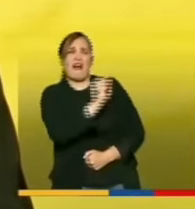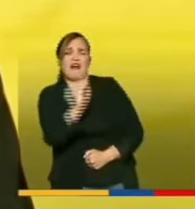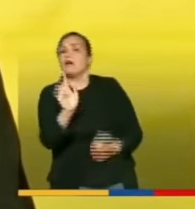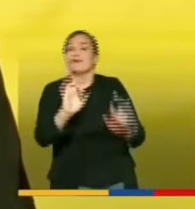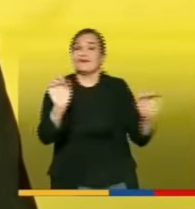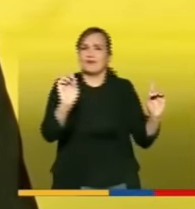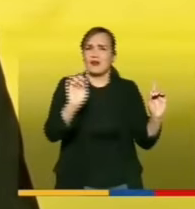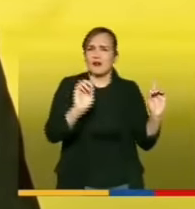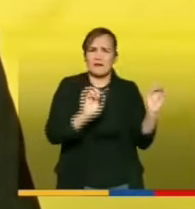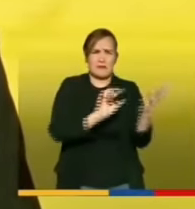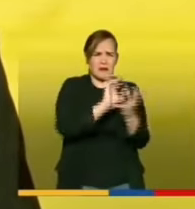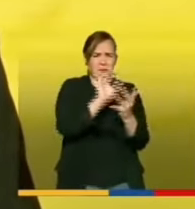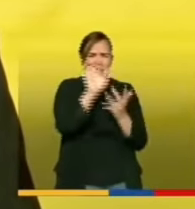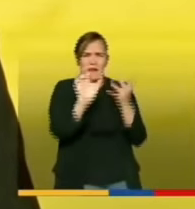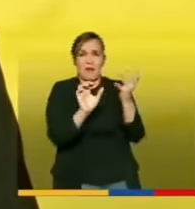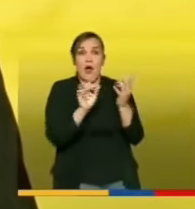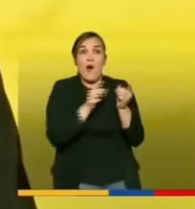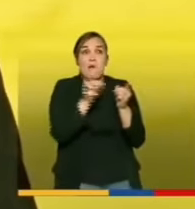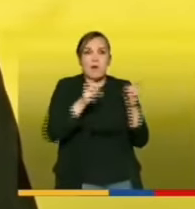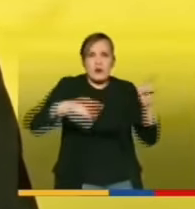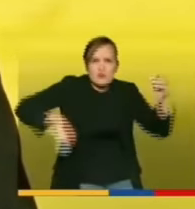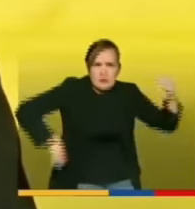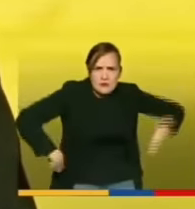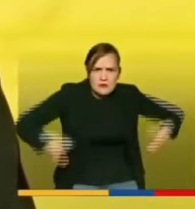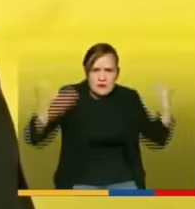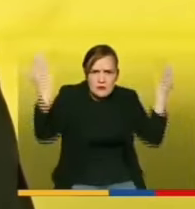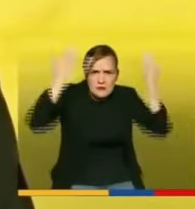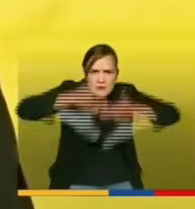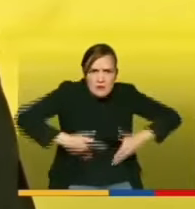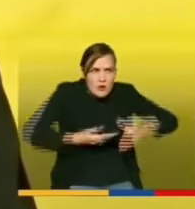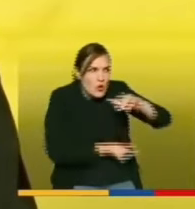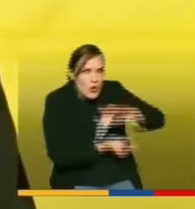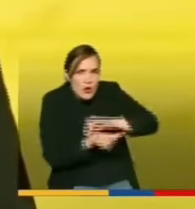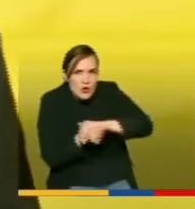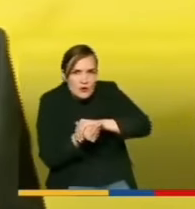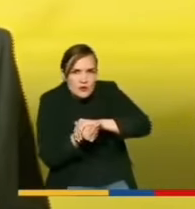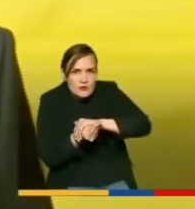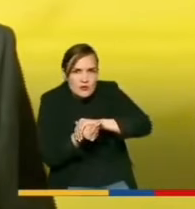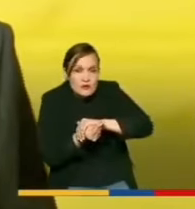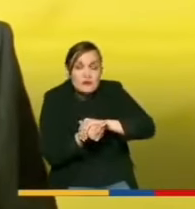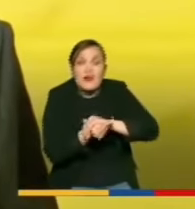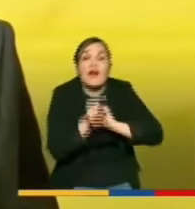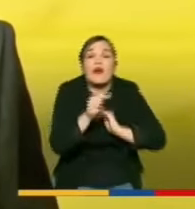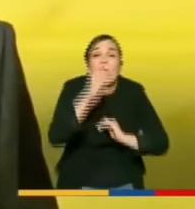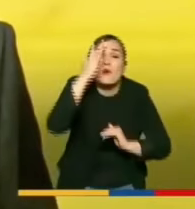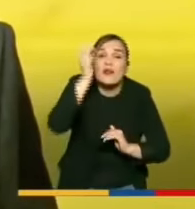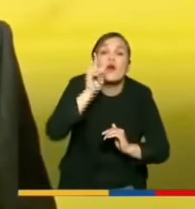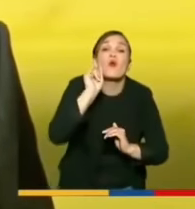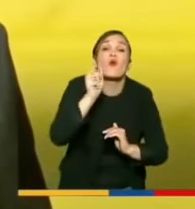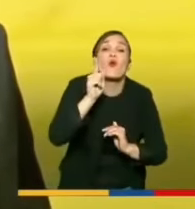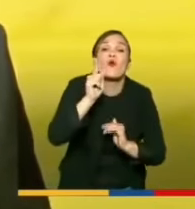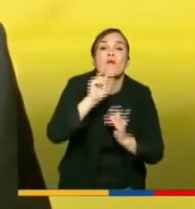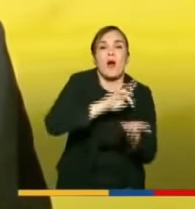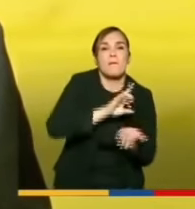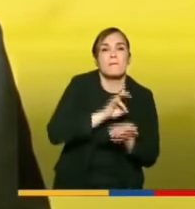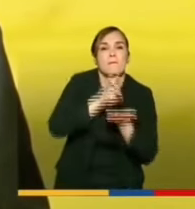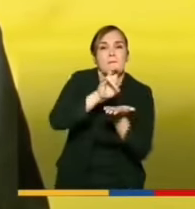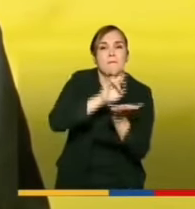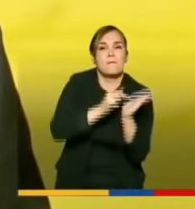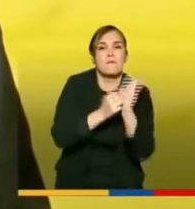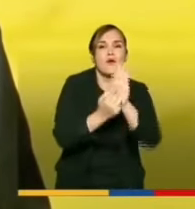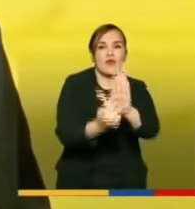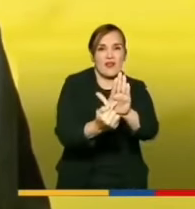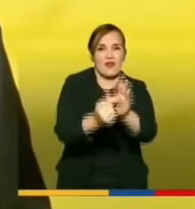el tema de la corrupción sea un tema precisamente del centralismo el tema de la